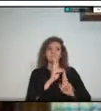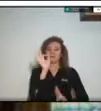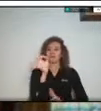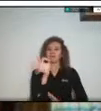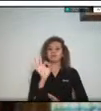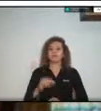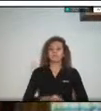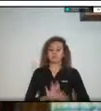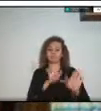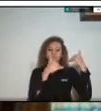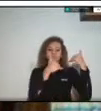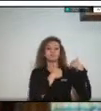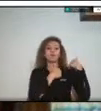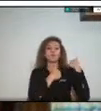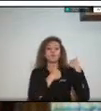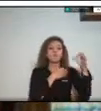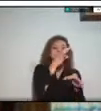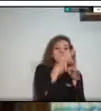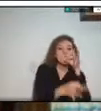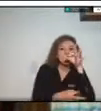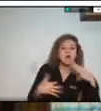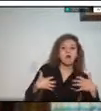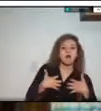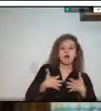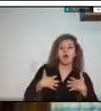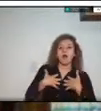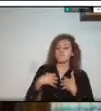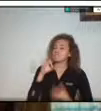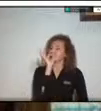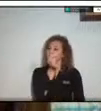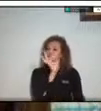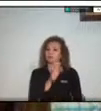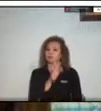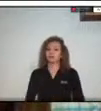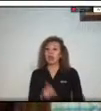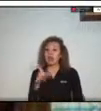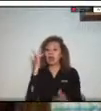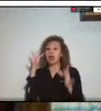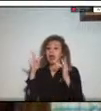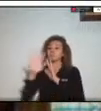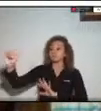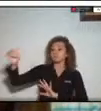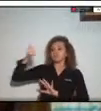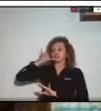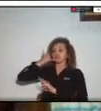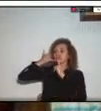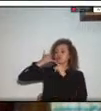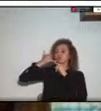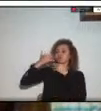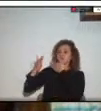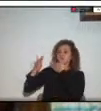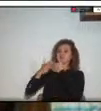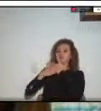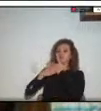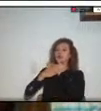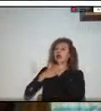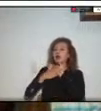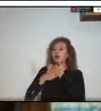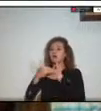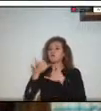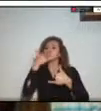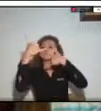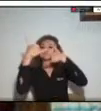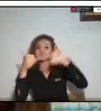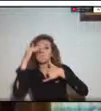responsabilidad de conservación de nuestras especies entonces eso es lo más adecuado comunicarnos con las corporaciones por medio